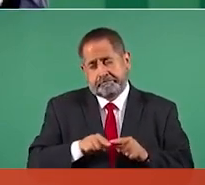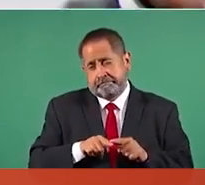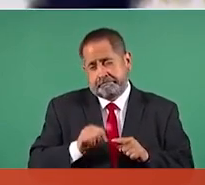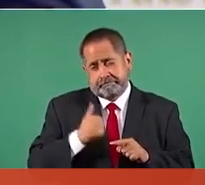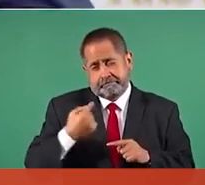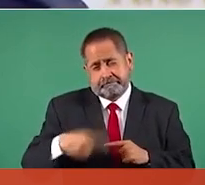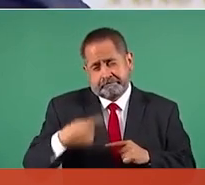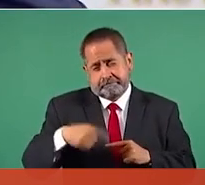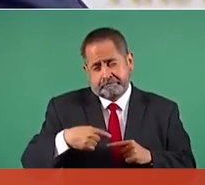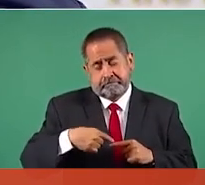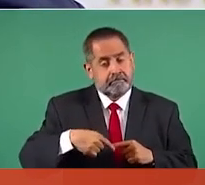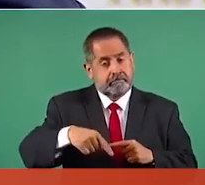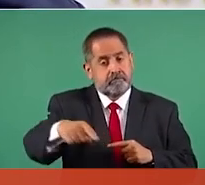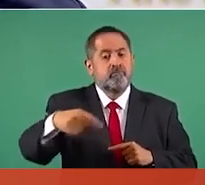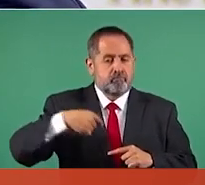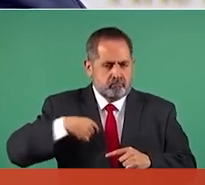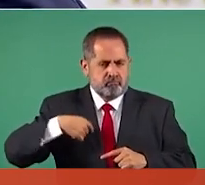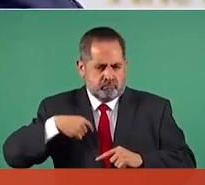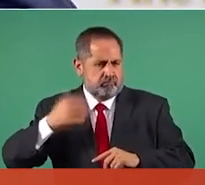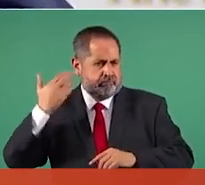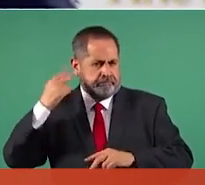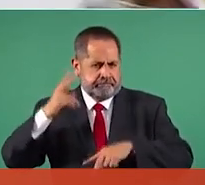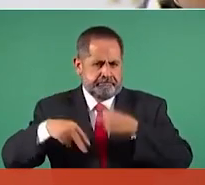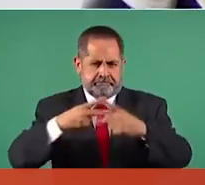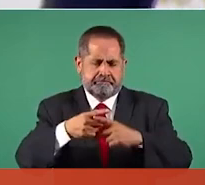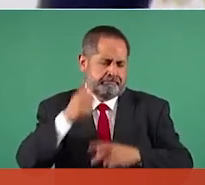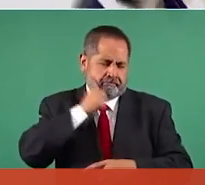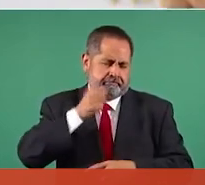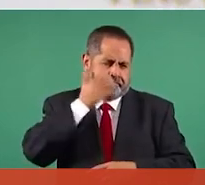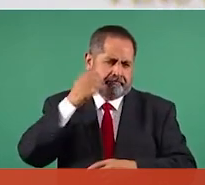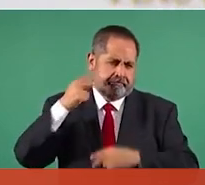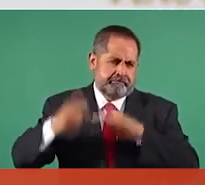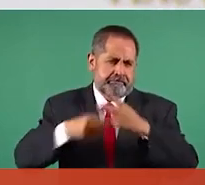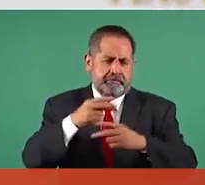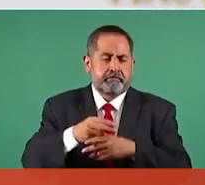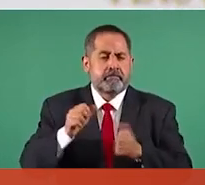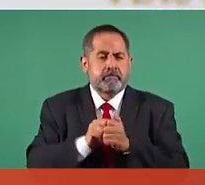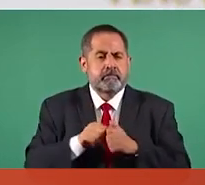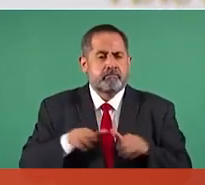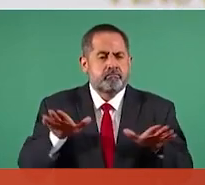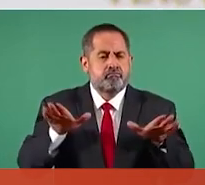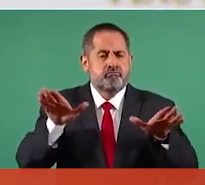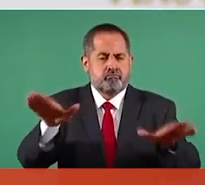Cuando voy para allá, desde siempre uso avioneta